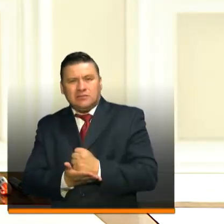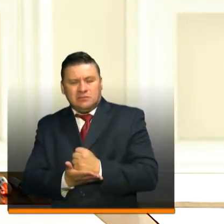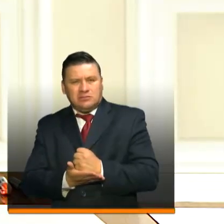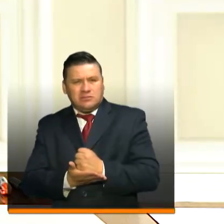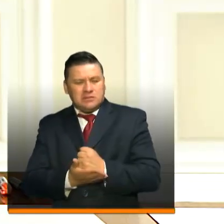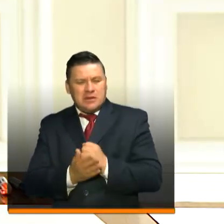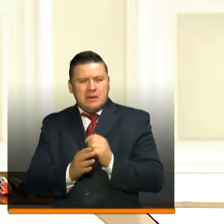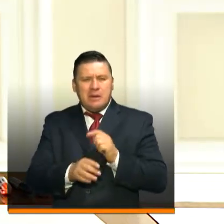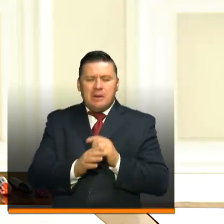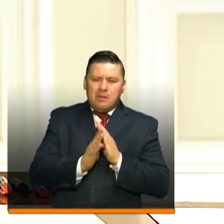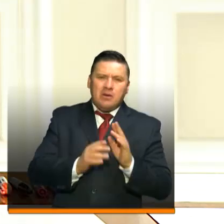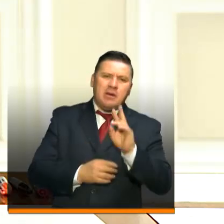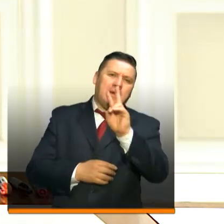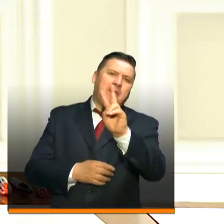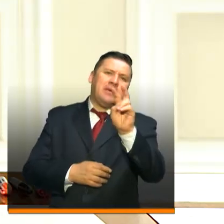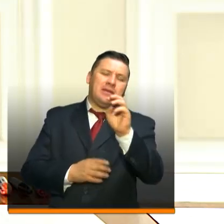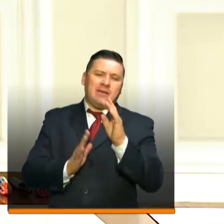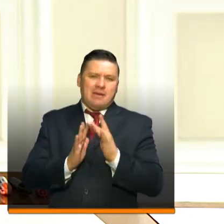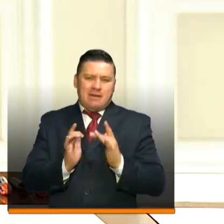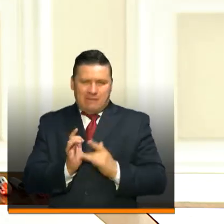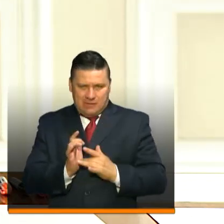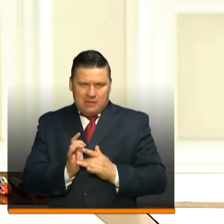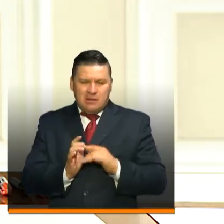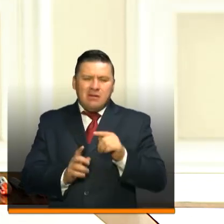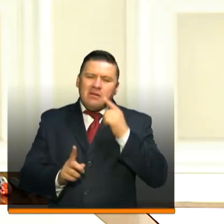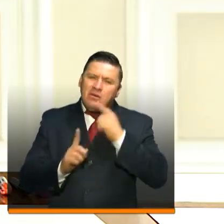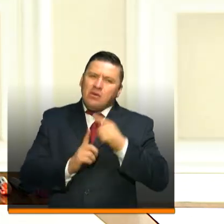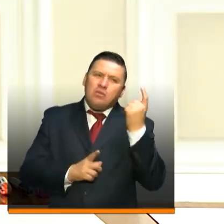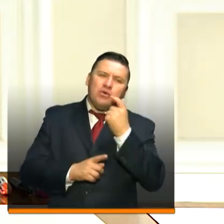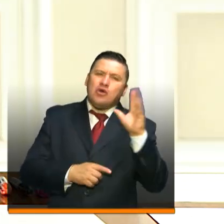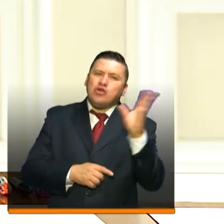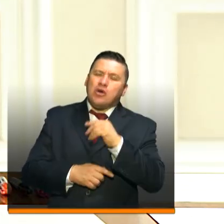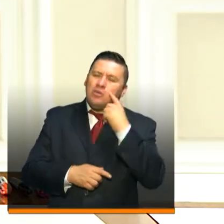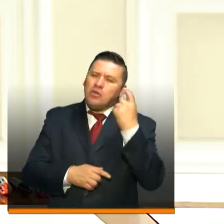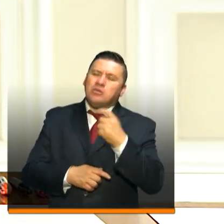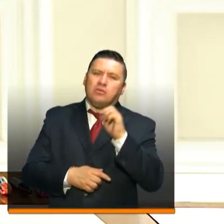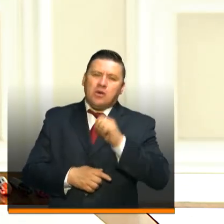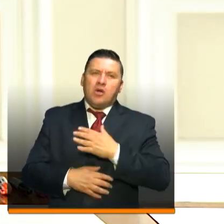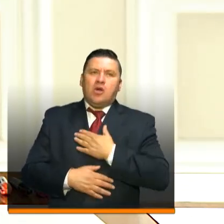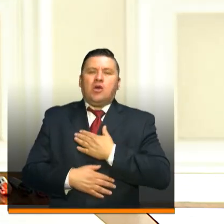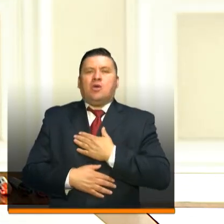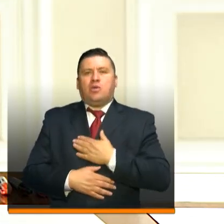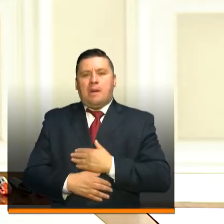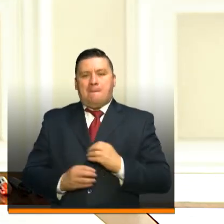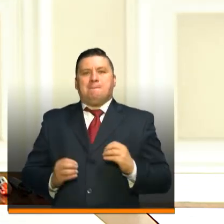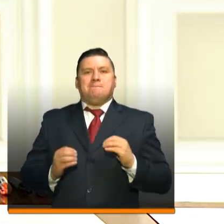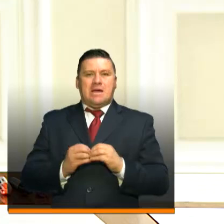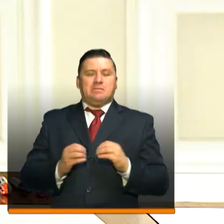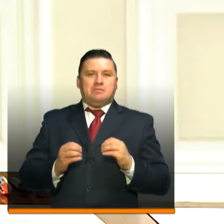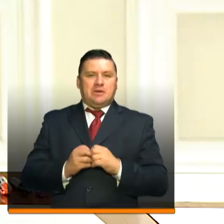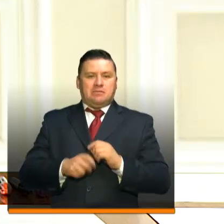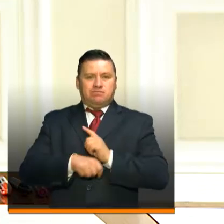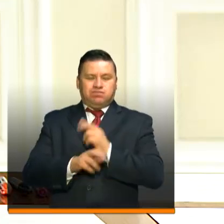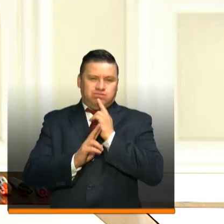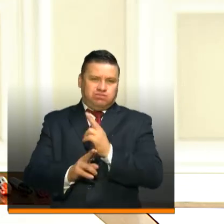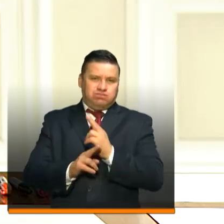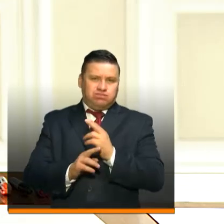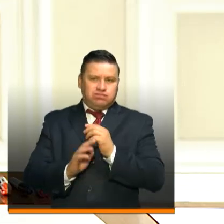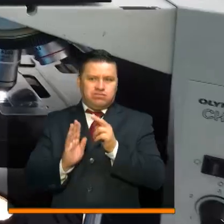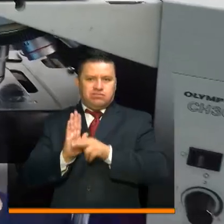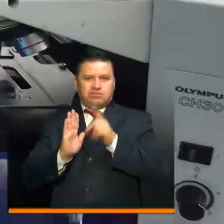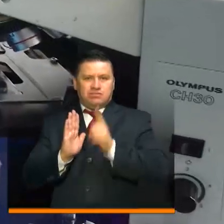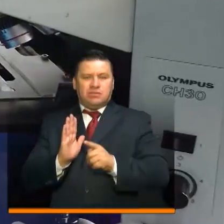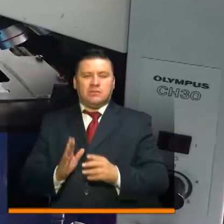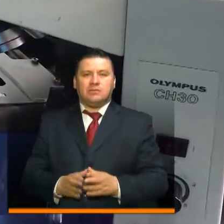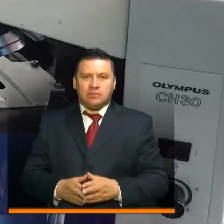que lo vamos a extender hasta el 27 de abril, lo que busca es que todos nosotros seamos cada vez más efectivos en las medidas.